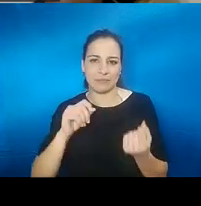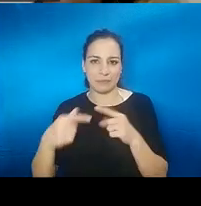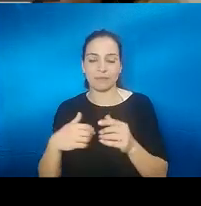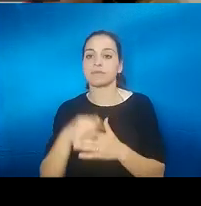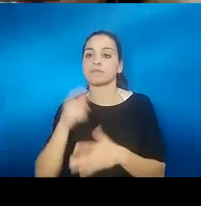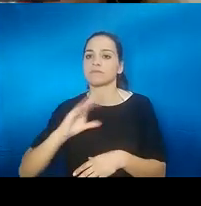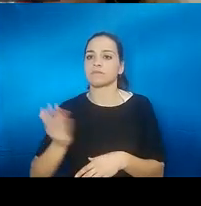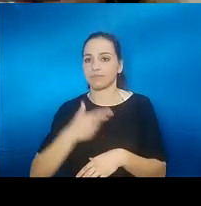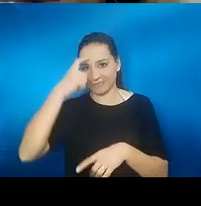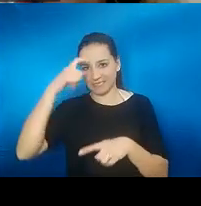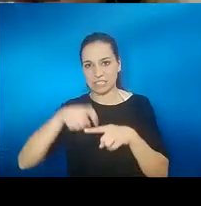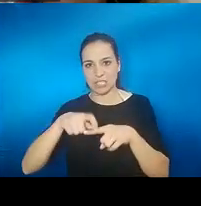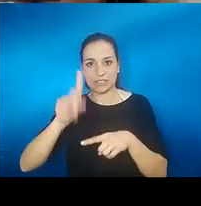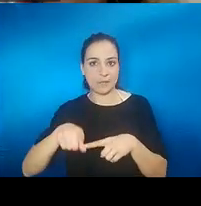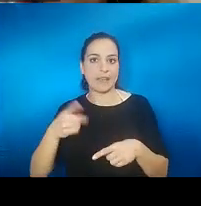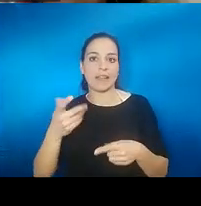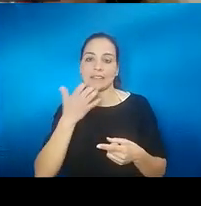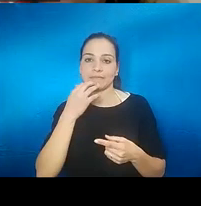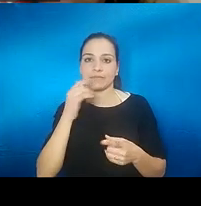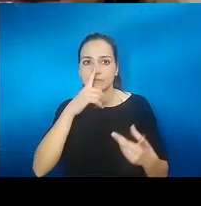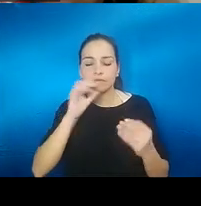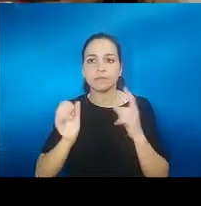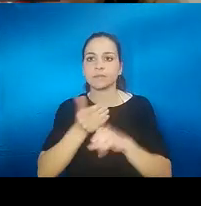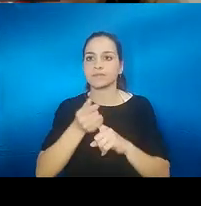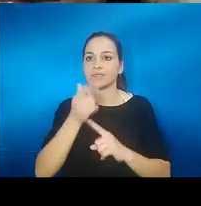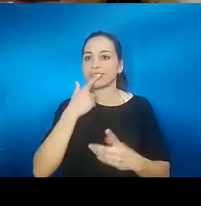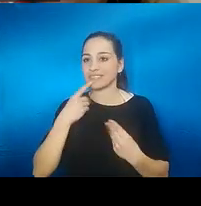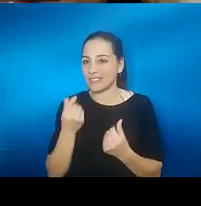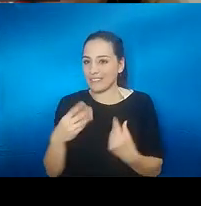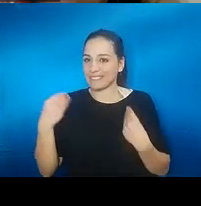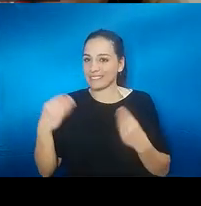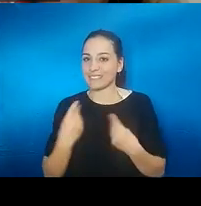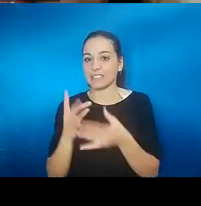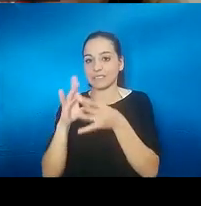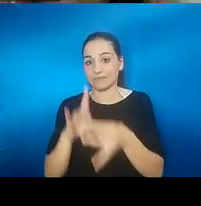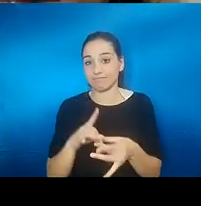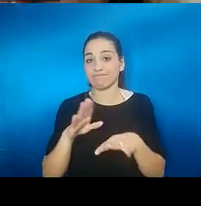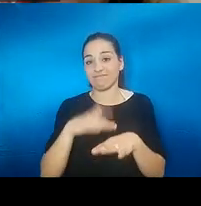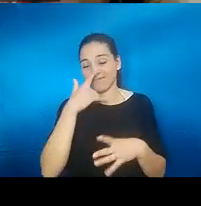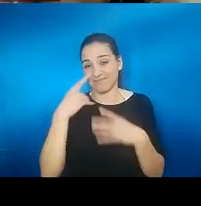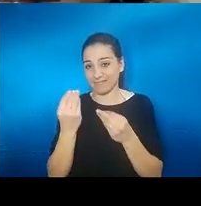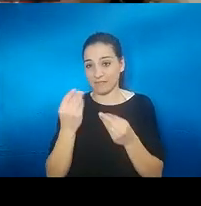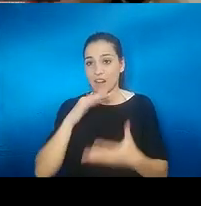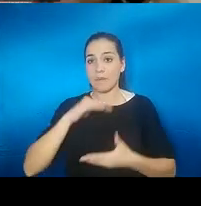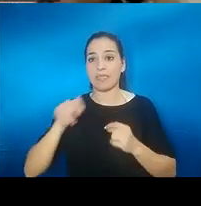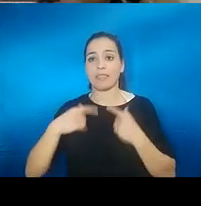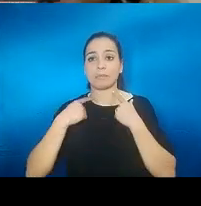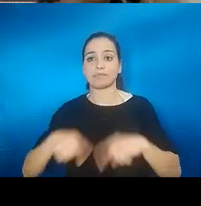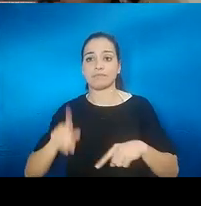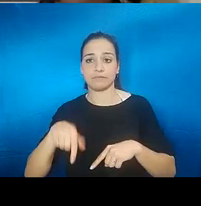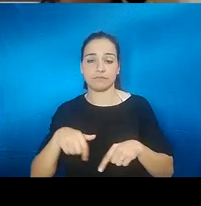psicológico, como es en la detección y el disfruto del sabor, no solo por perder esta capacidad, sino como esto